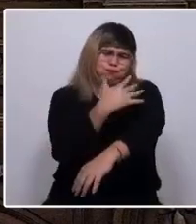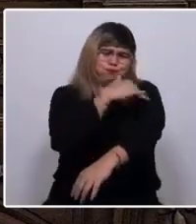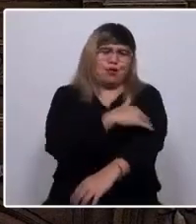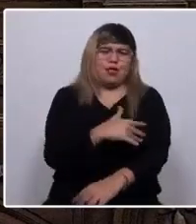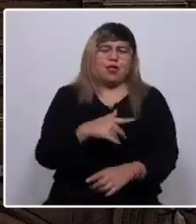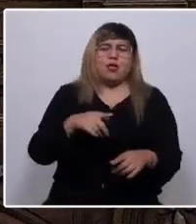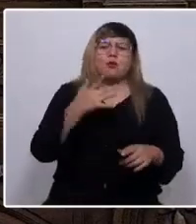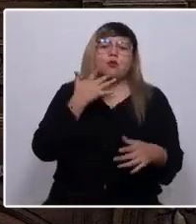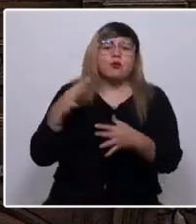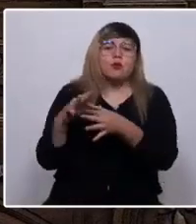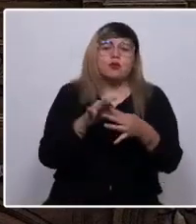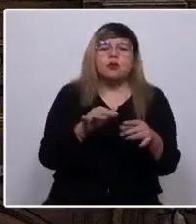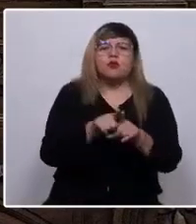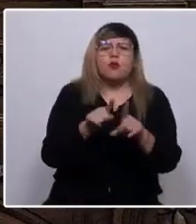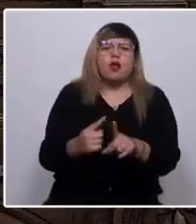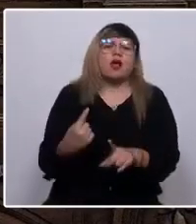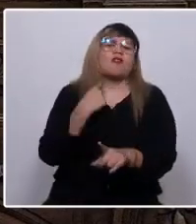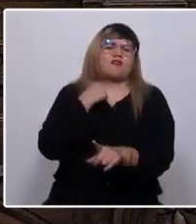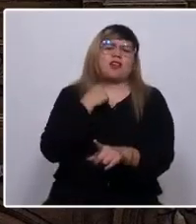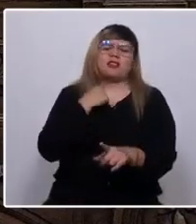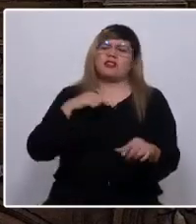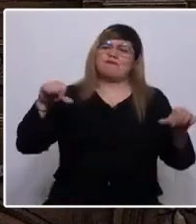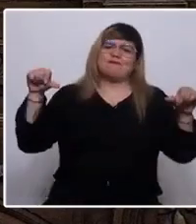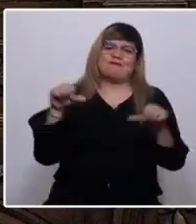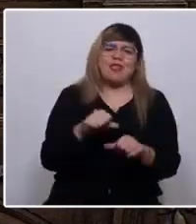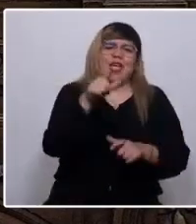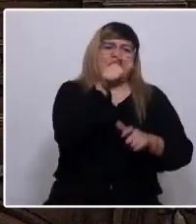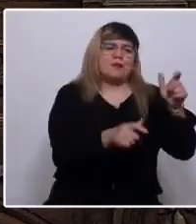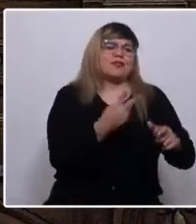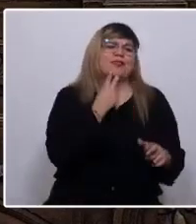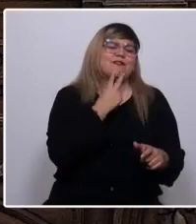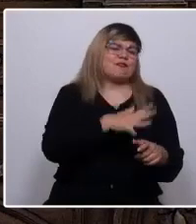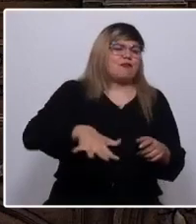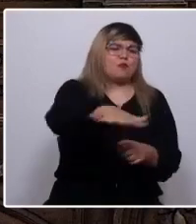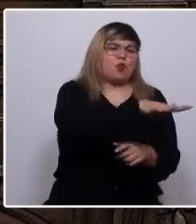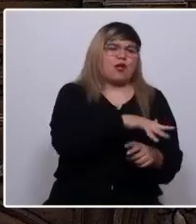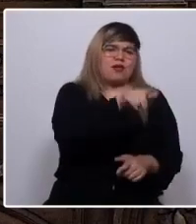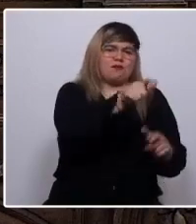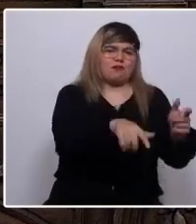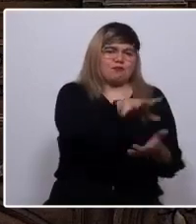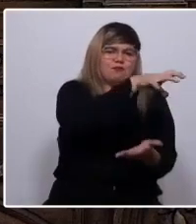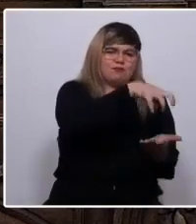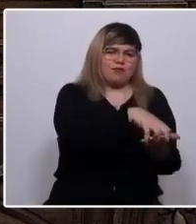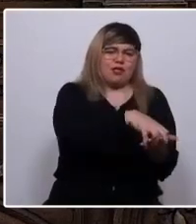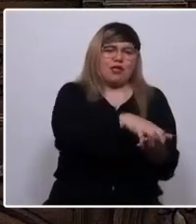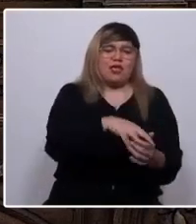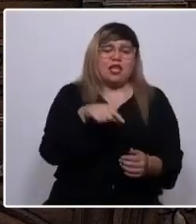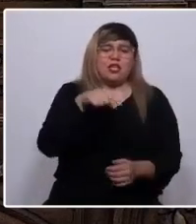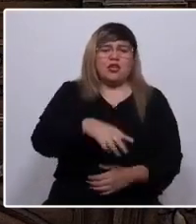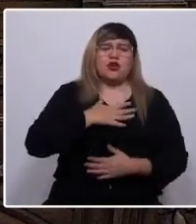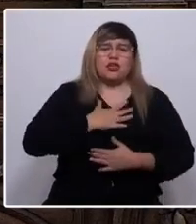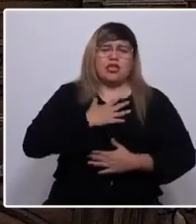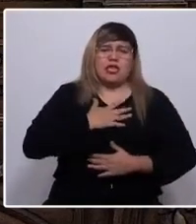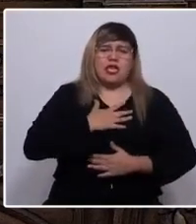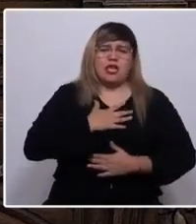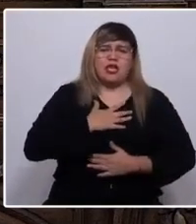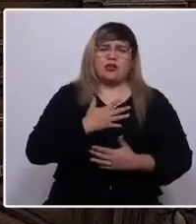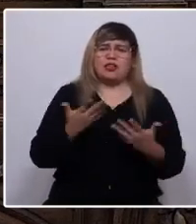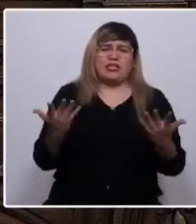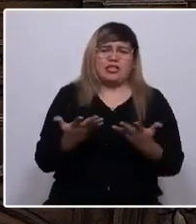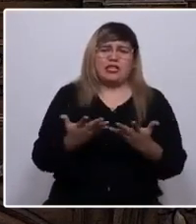desbordado que afecta de manera nefasta a los habitantes de mi pueblo. En este punto, quiero dejar claramente